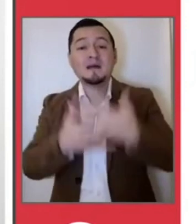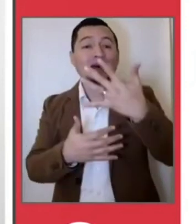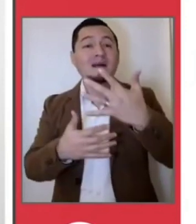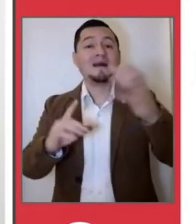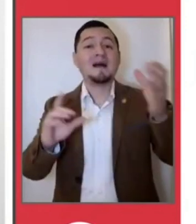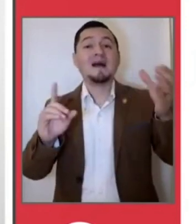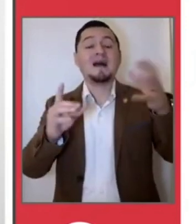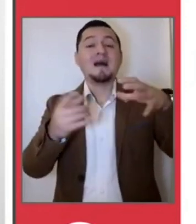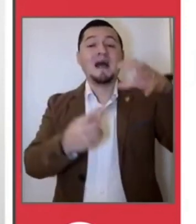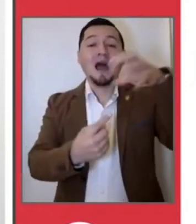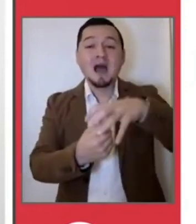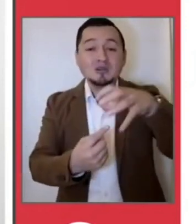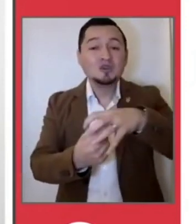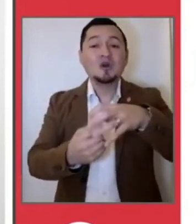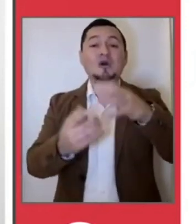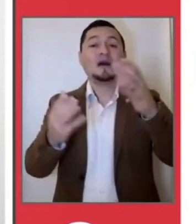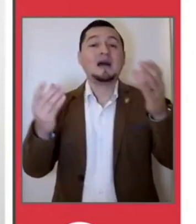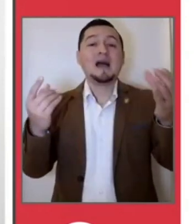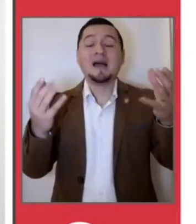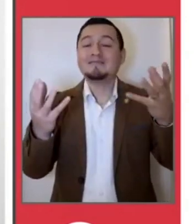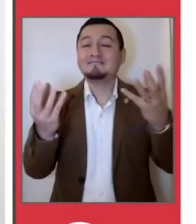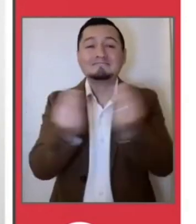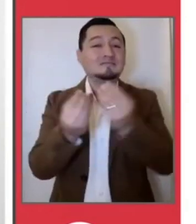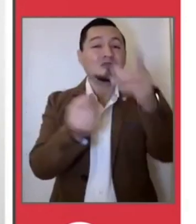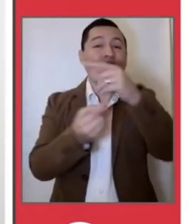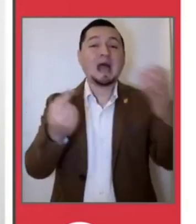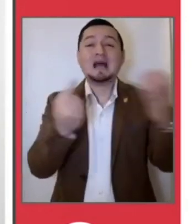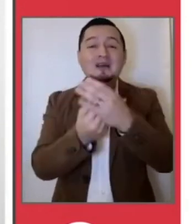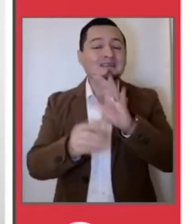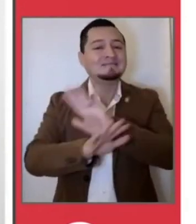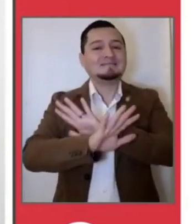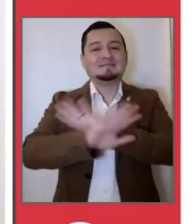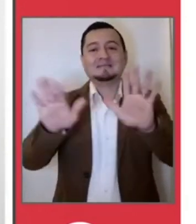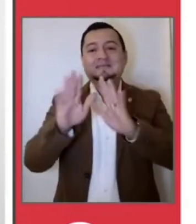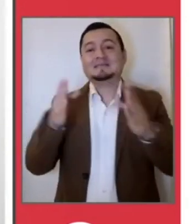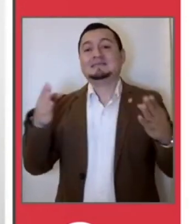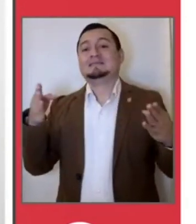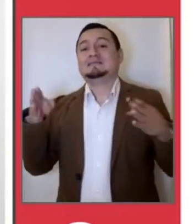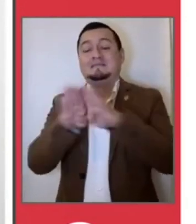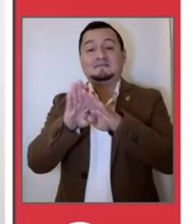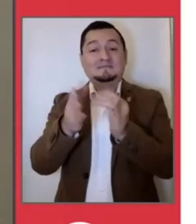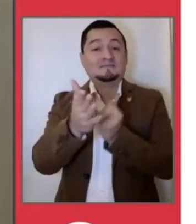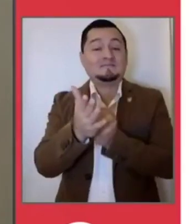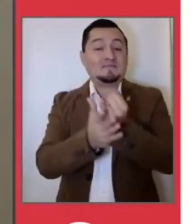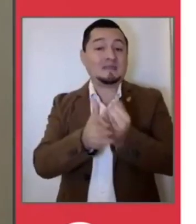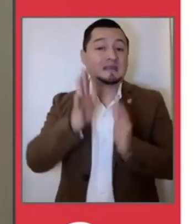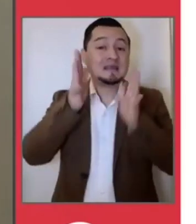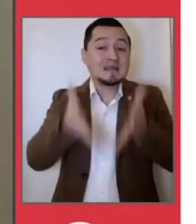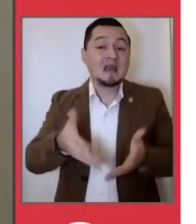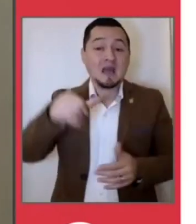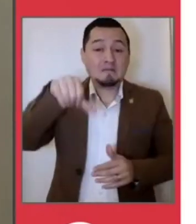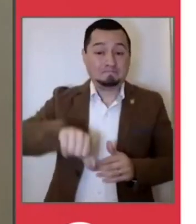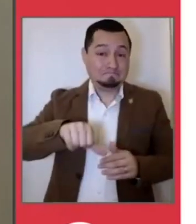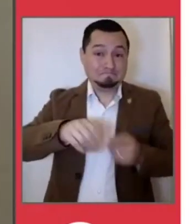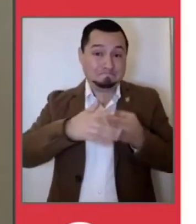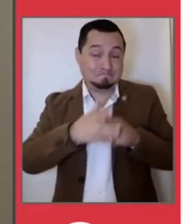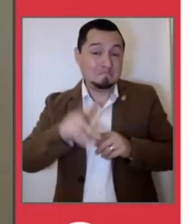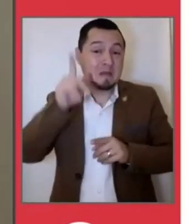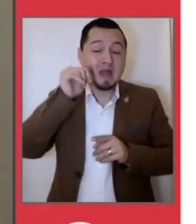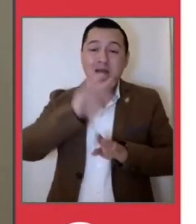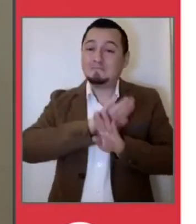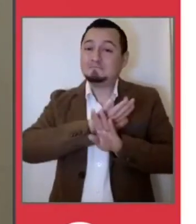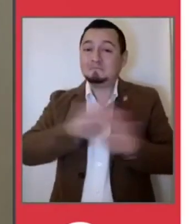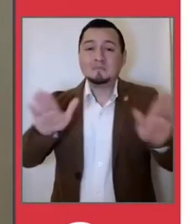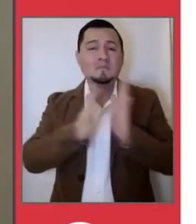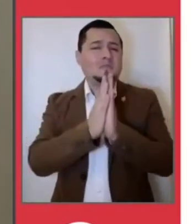suspender salones de eventos para evitar que este se convierta en un factor de propagación del virus, pero necesitamos que la